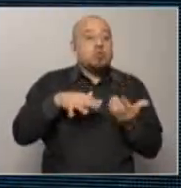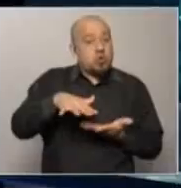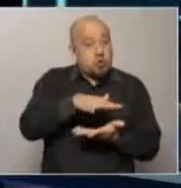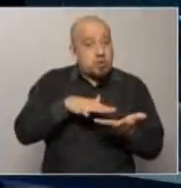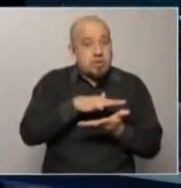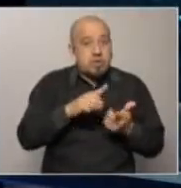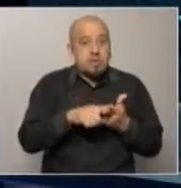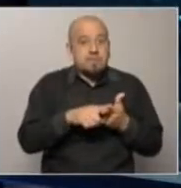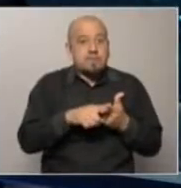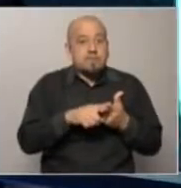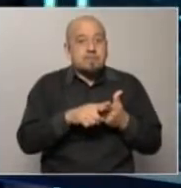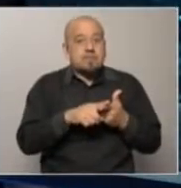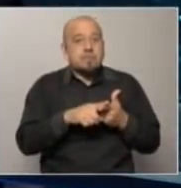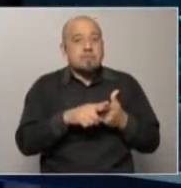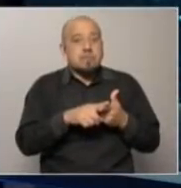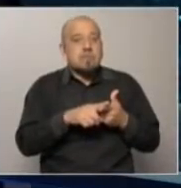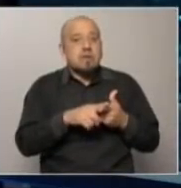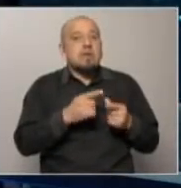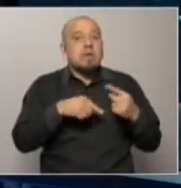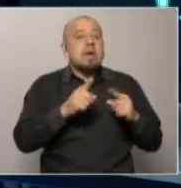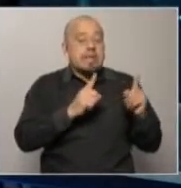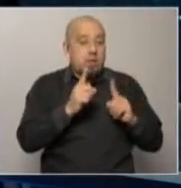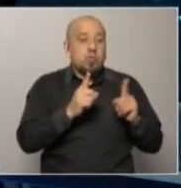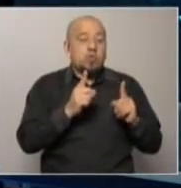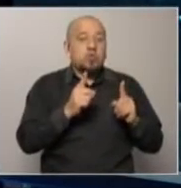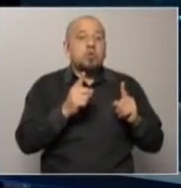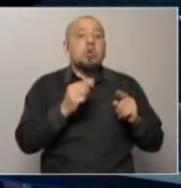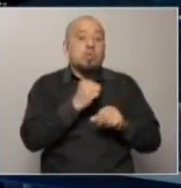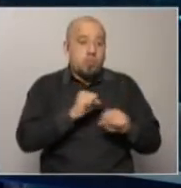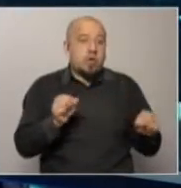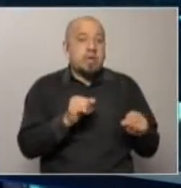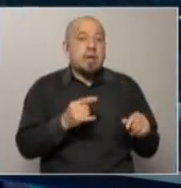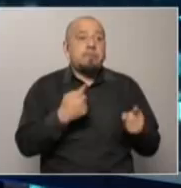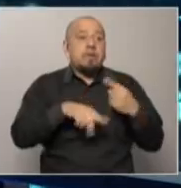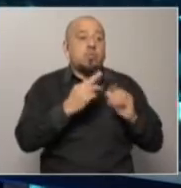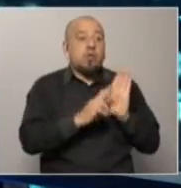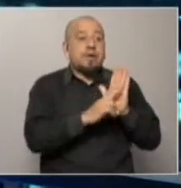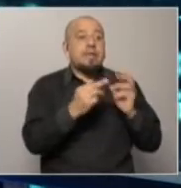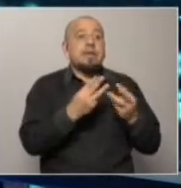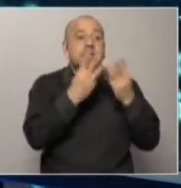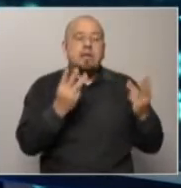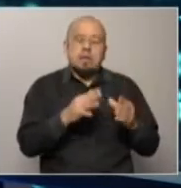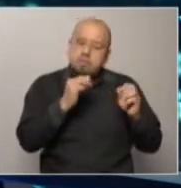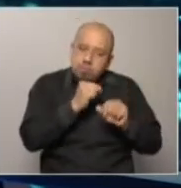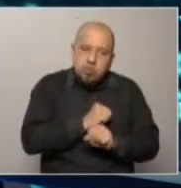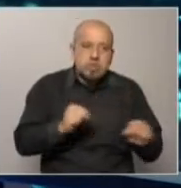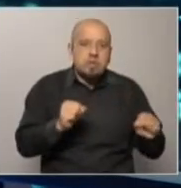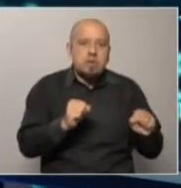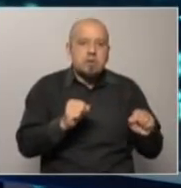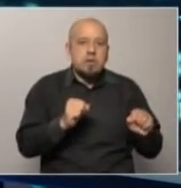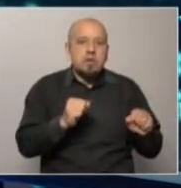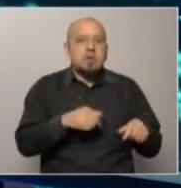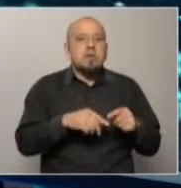muy keynesiano este ajuste digamos en esta fase en algunos contextos puede ayudar pero como regla general es insostenible menos